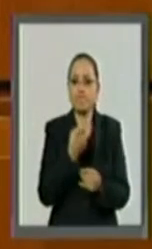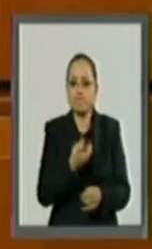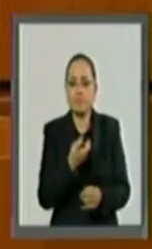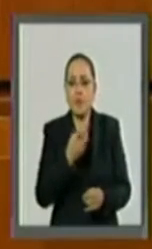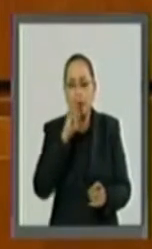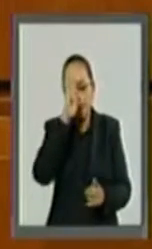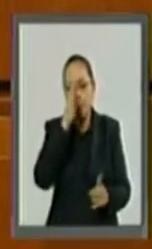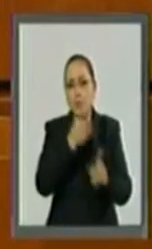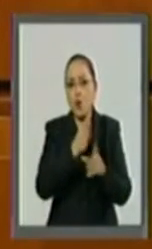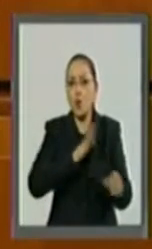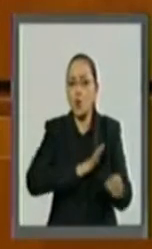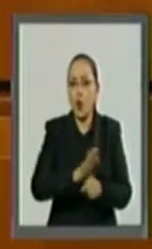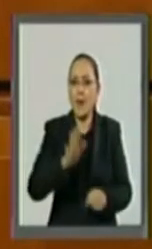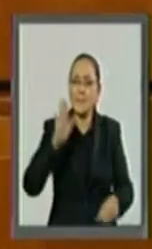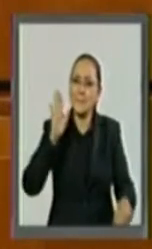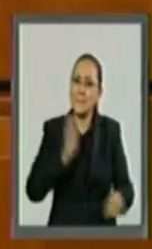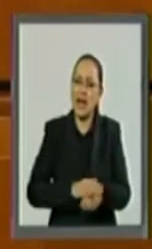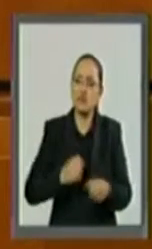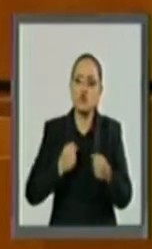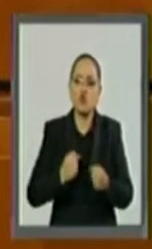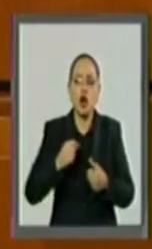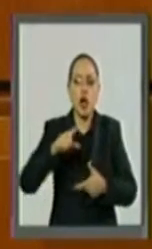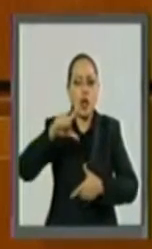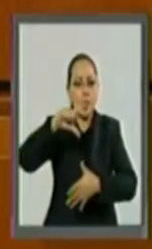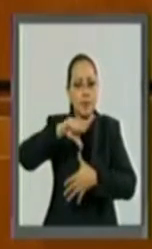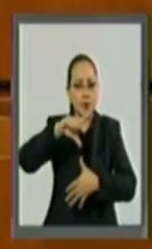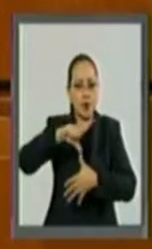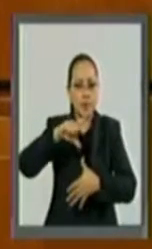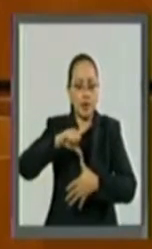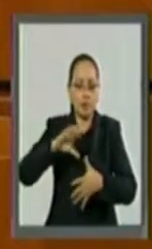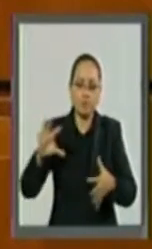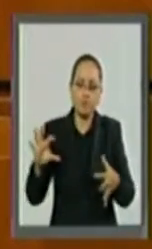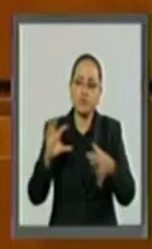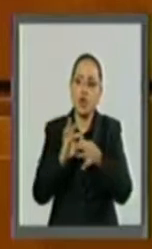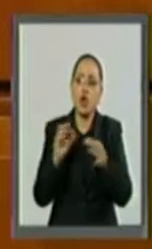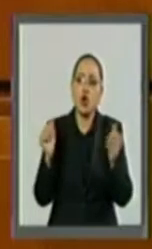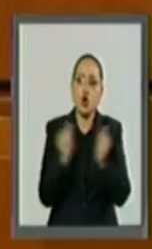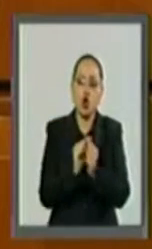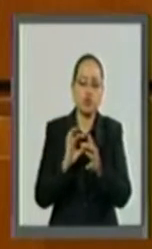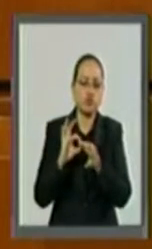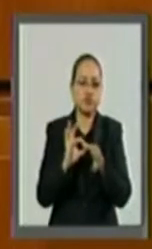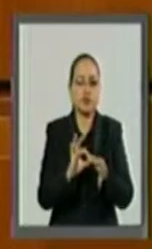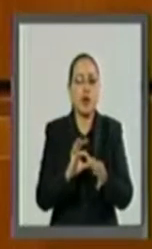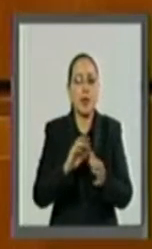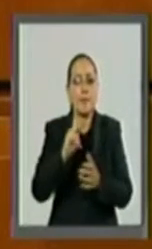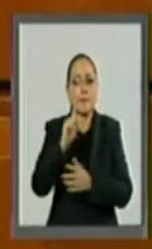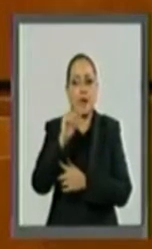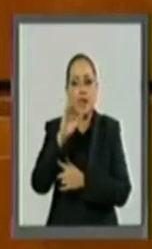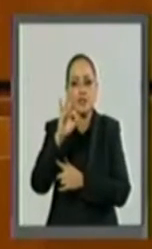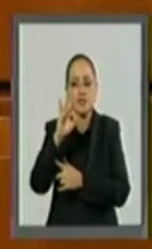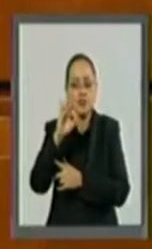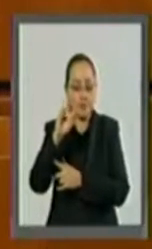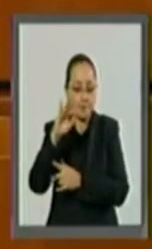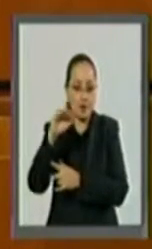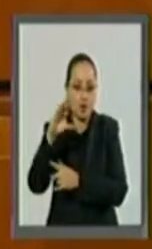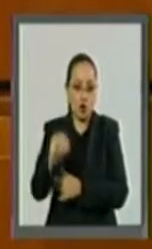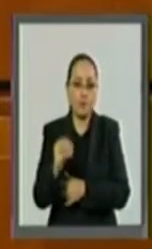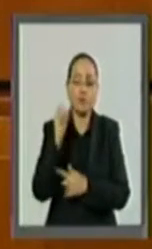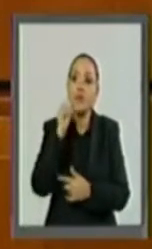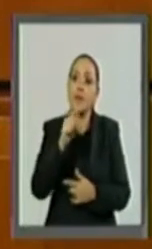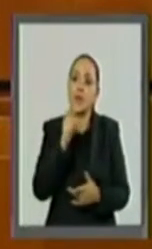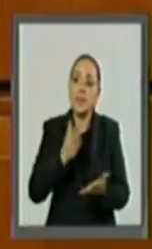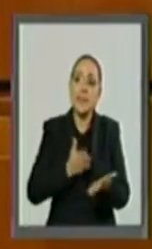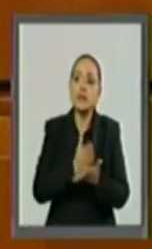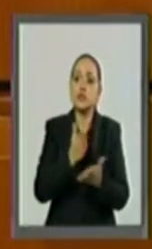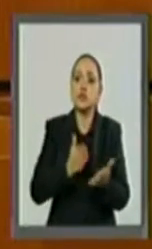integración latinoamericana apuntalada por la Alianza del Pacífico y también brindar acceso a seis